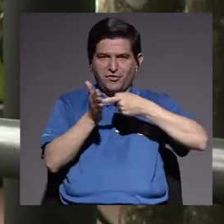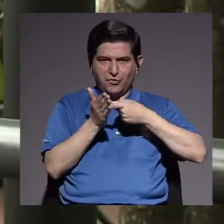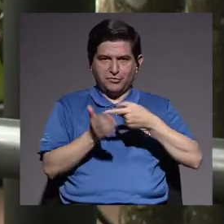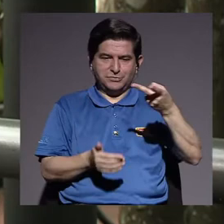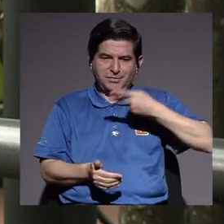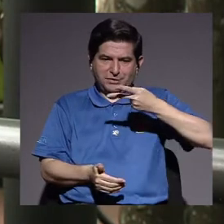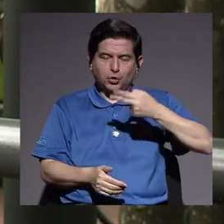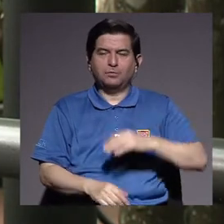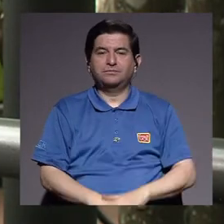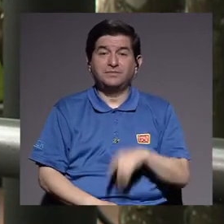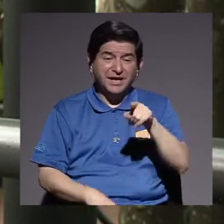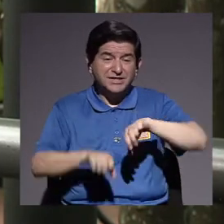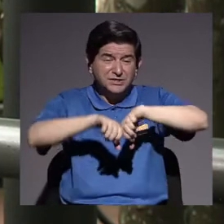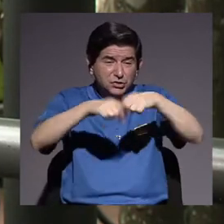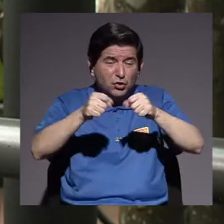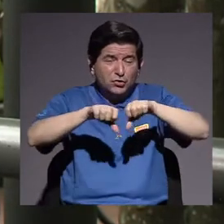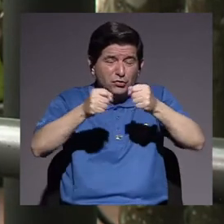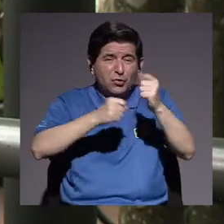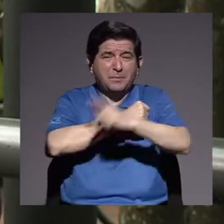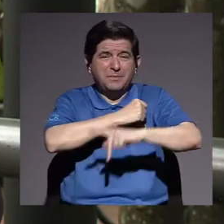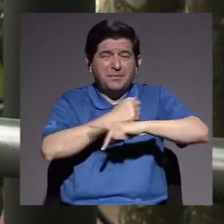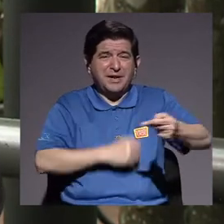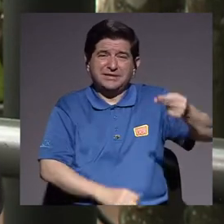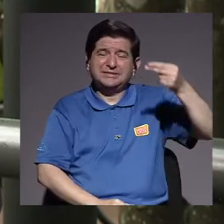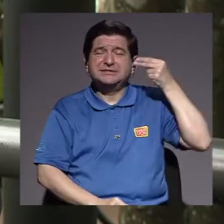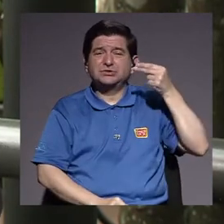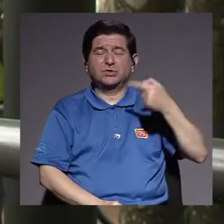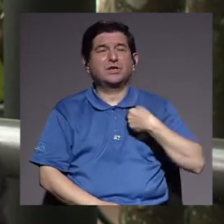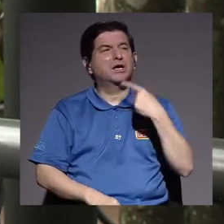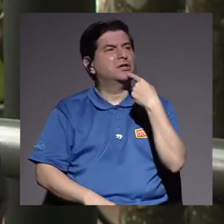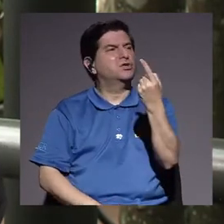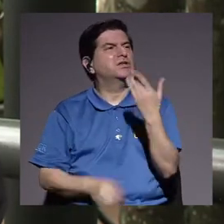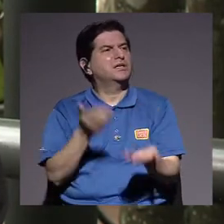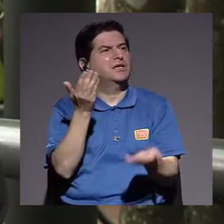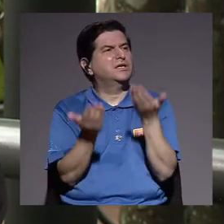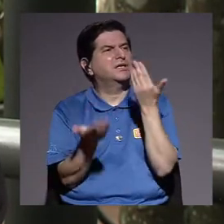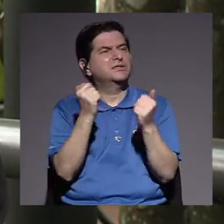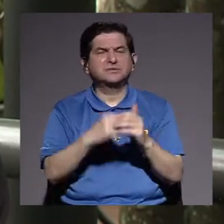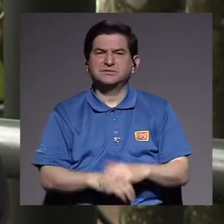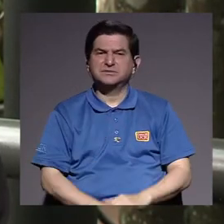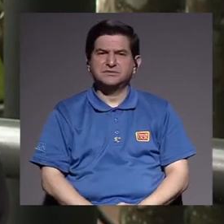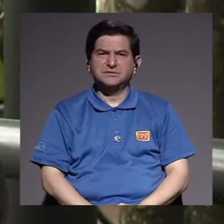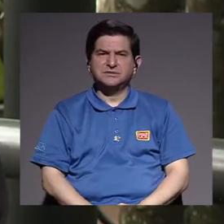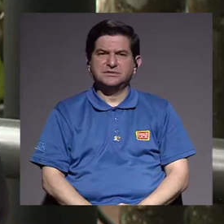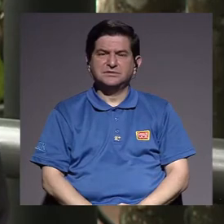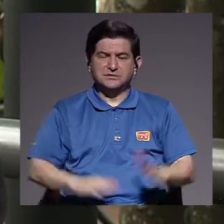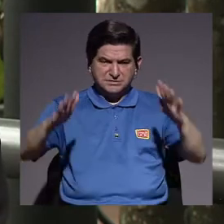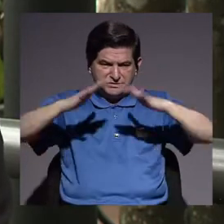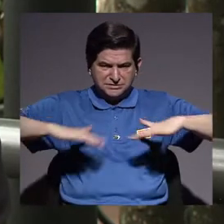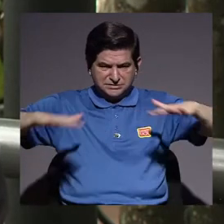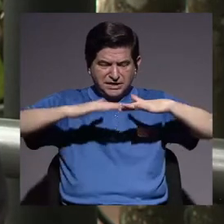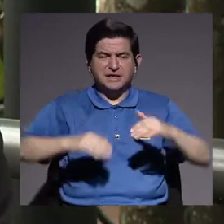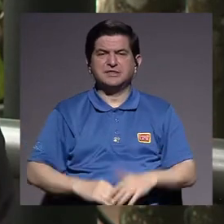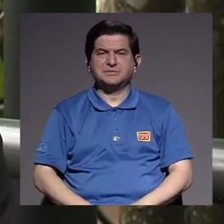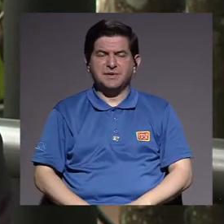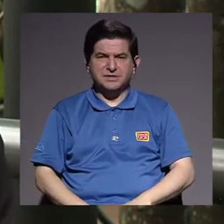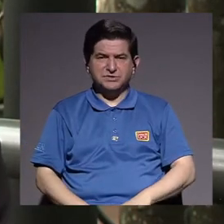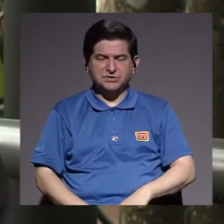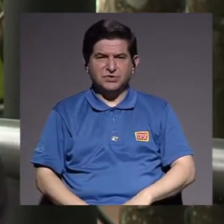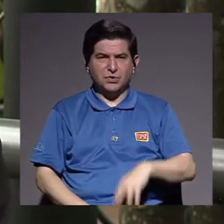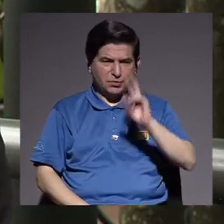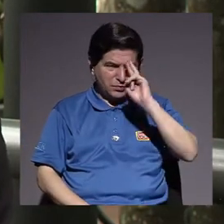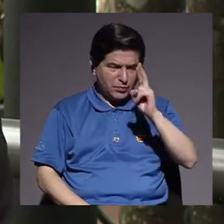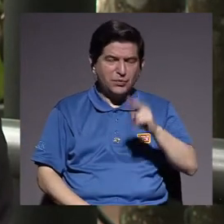mutuo. Que eso se ha venido rompiendo en el país históricamente, digamos. Yo podría decir que el espacio de reciprocidad y